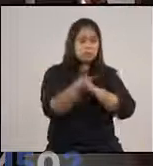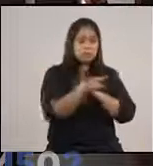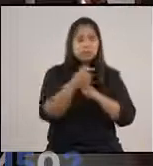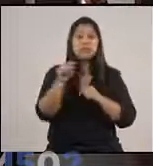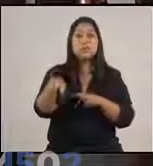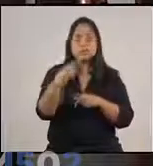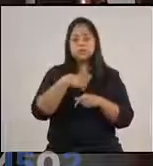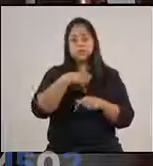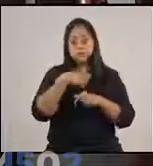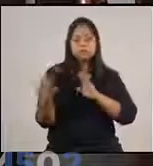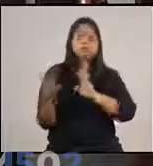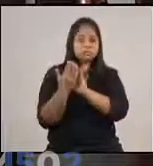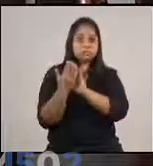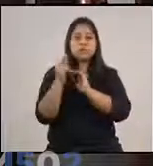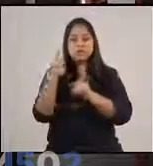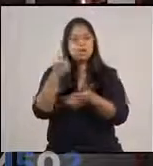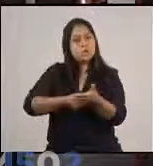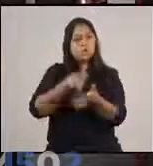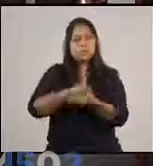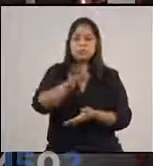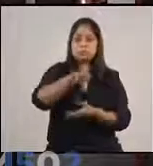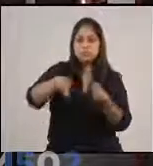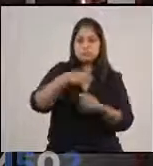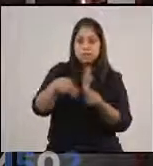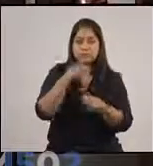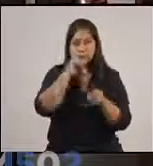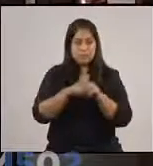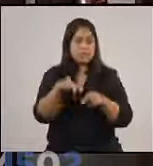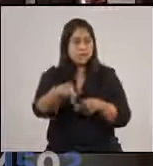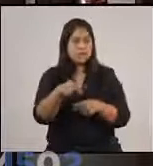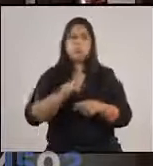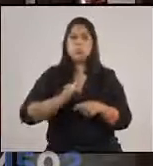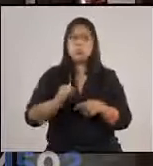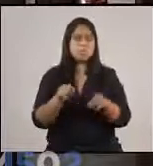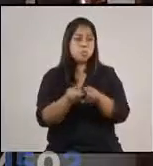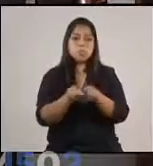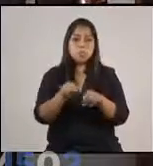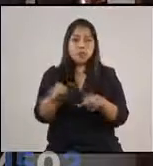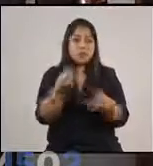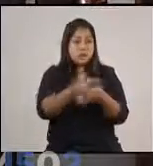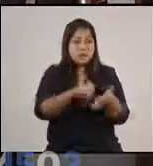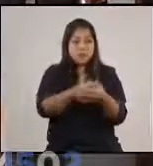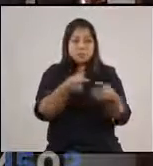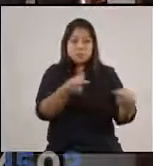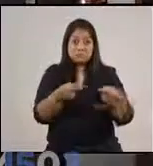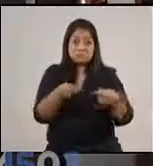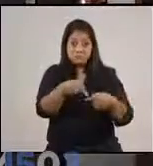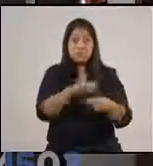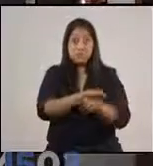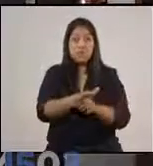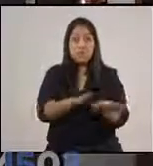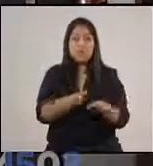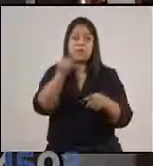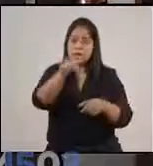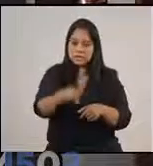a estar cerca de ustedes, luchando por sus familias, con este enemigo en común que tenemos. Porque a este enemigo lo